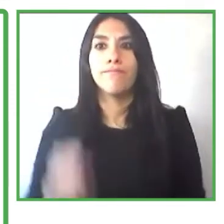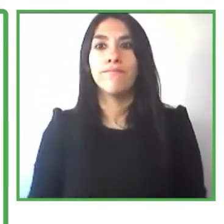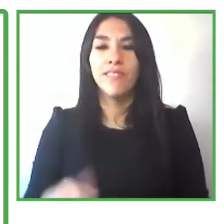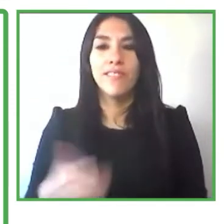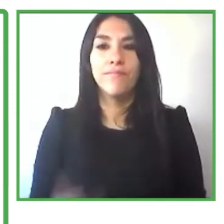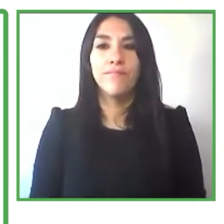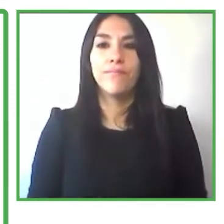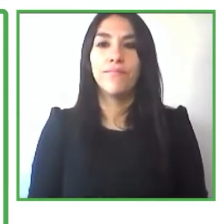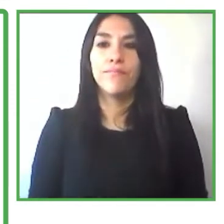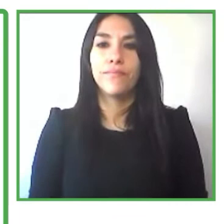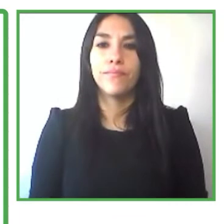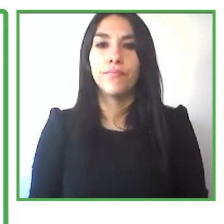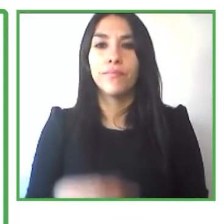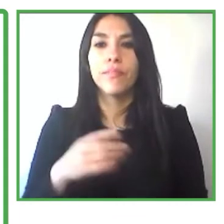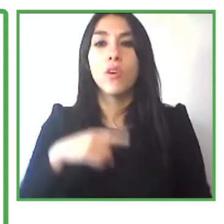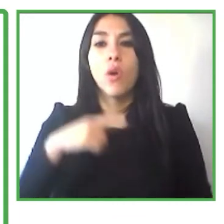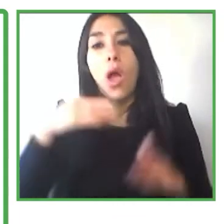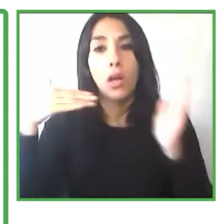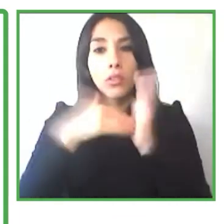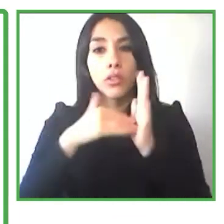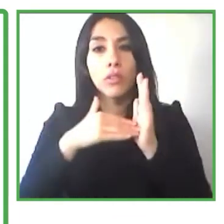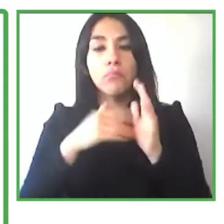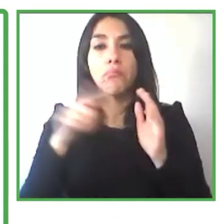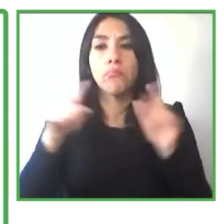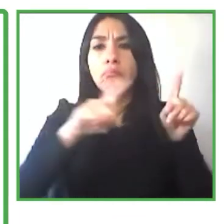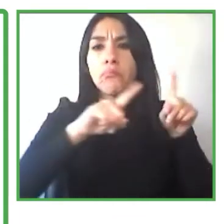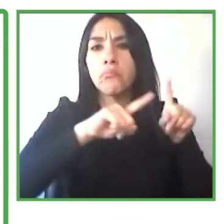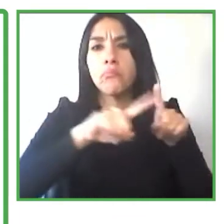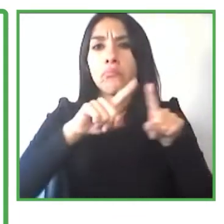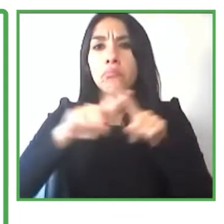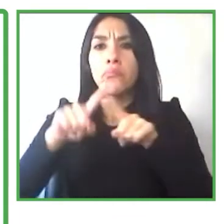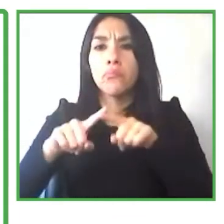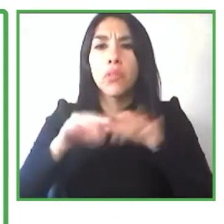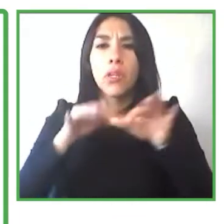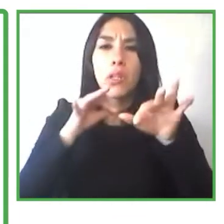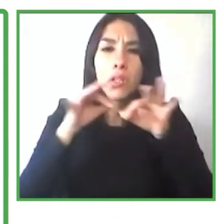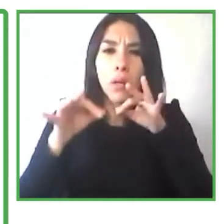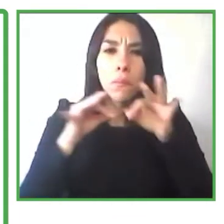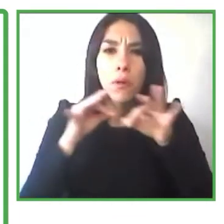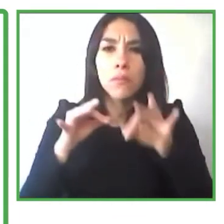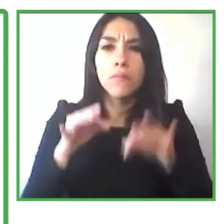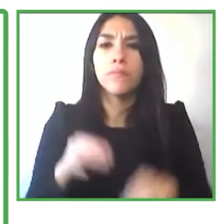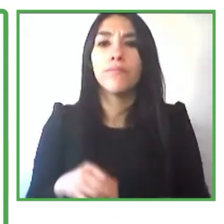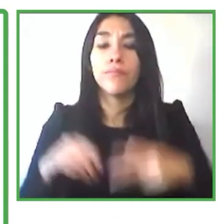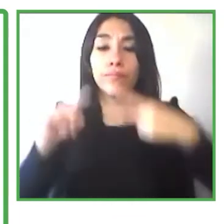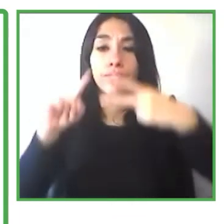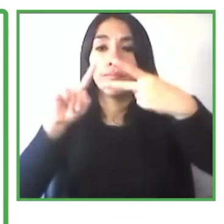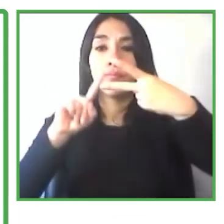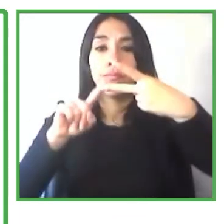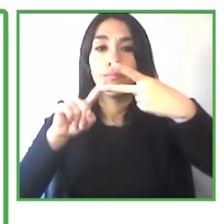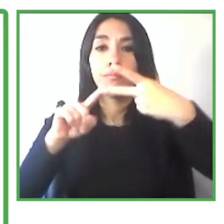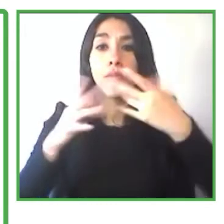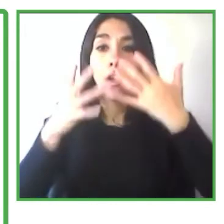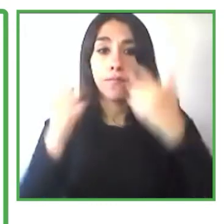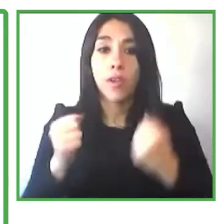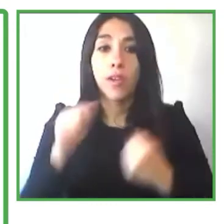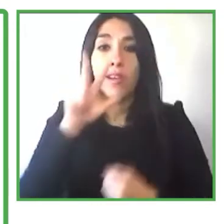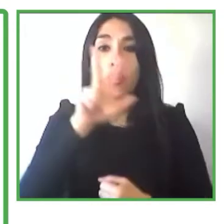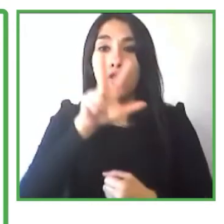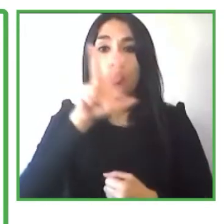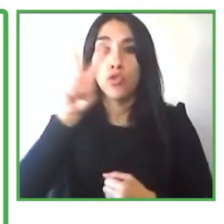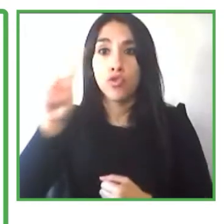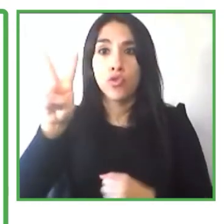por nombrar algunas y también hay 32 redes nacionales y una regional en Latinoamérica